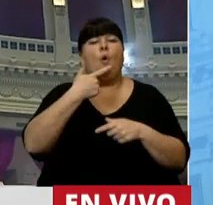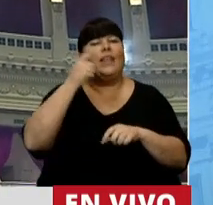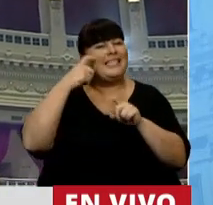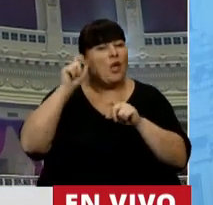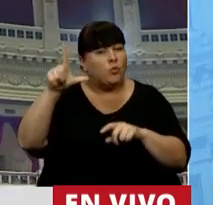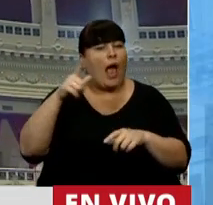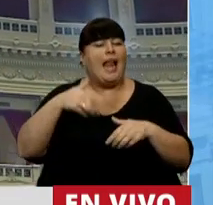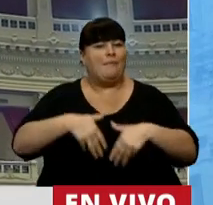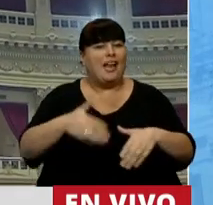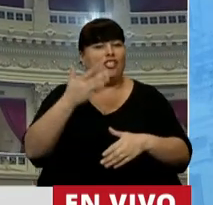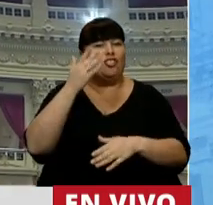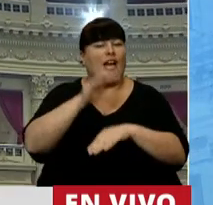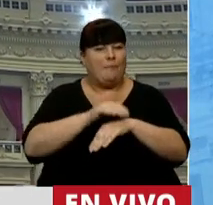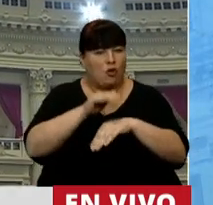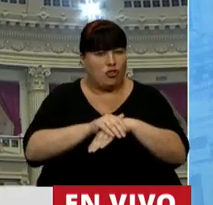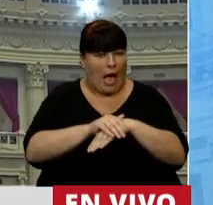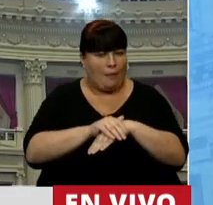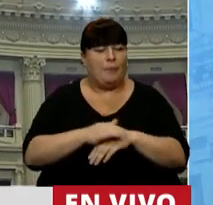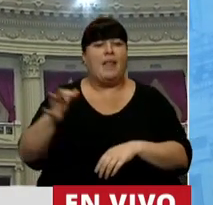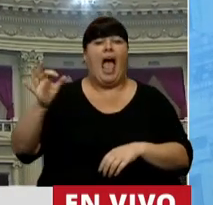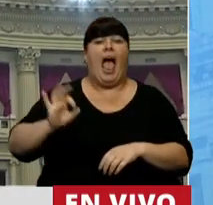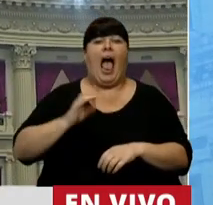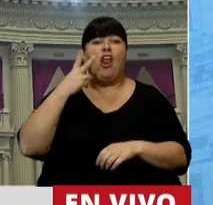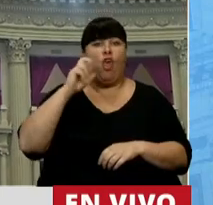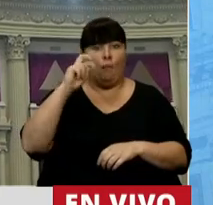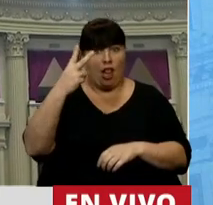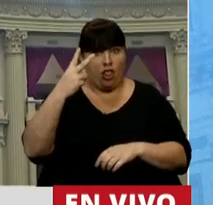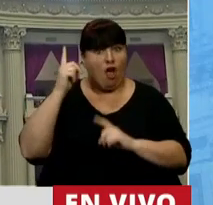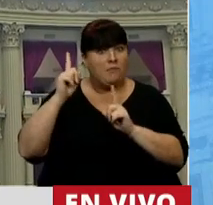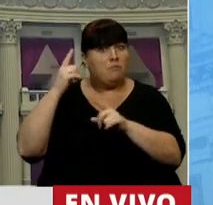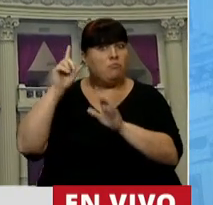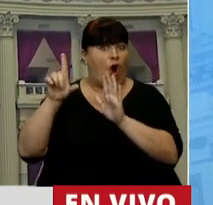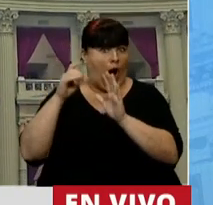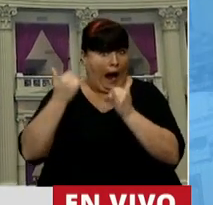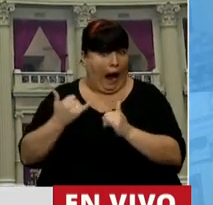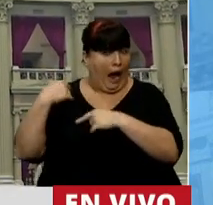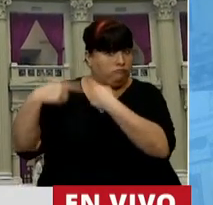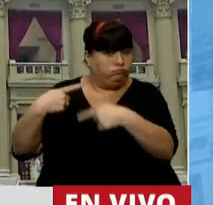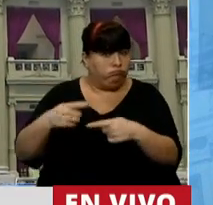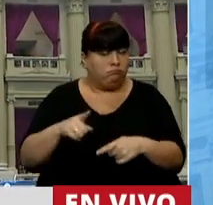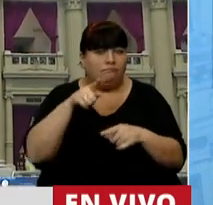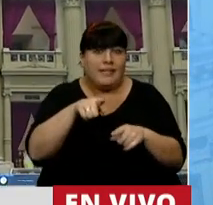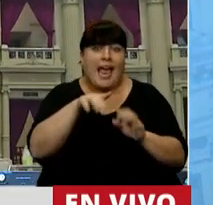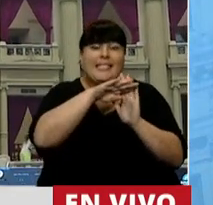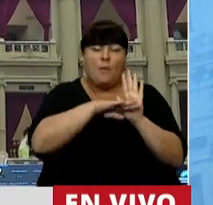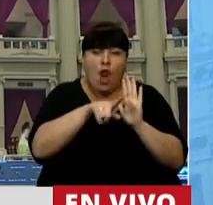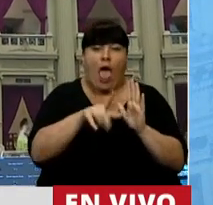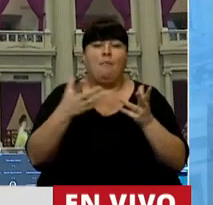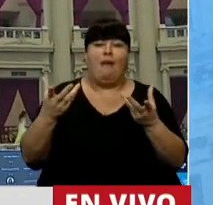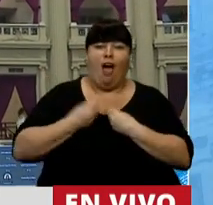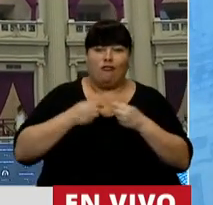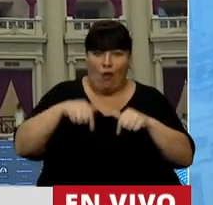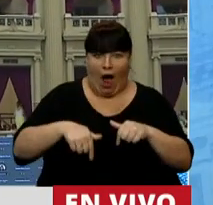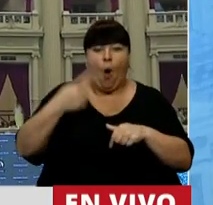Procreación Responsable. Desde el año 2002 tenemos esa herramienta y esa herramienta va a ser el sostén